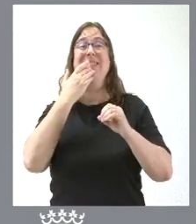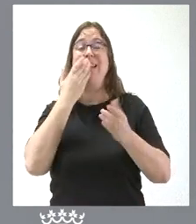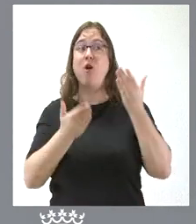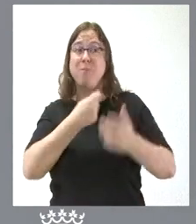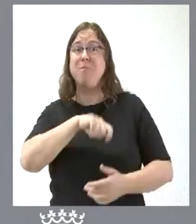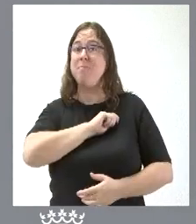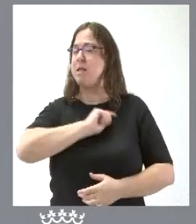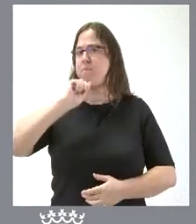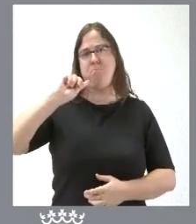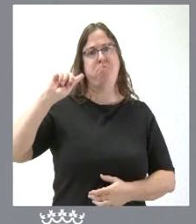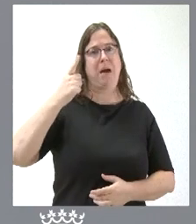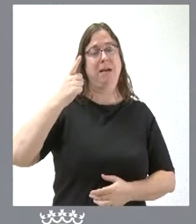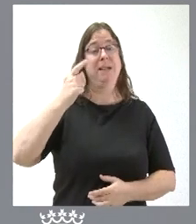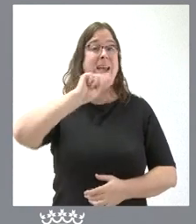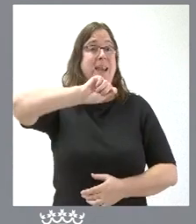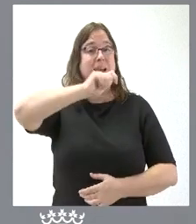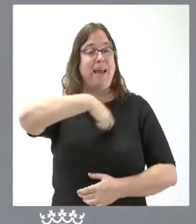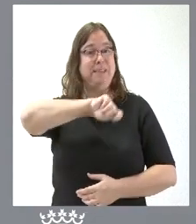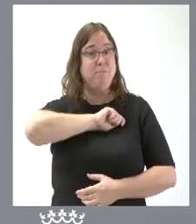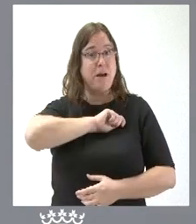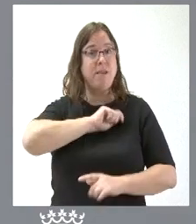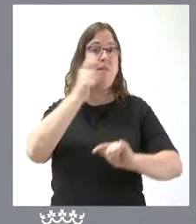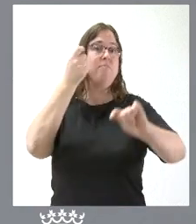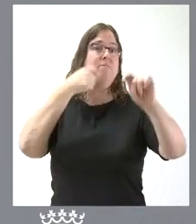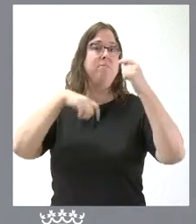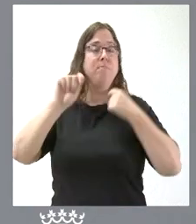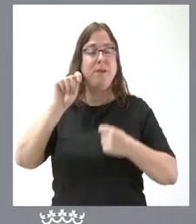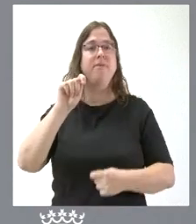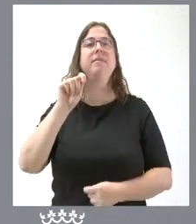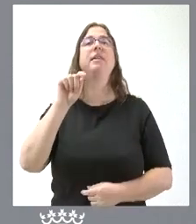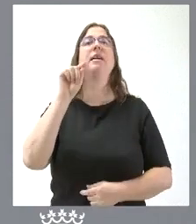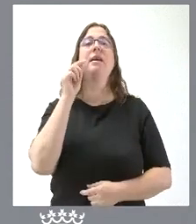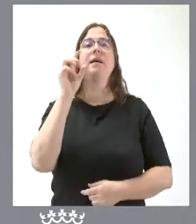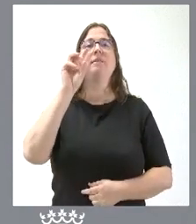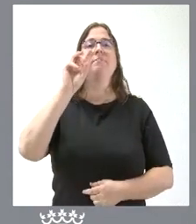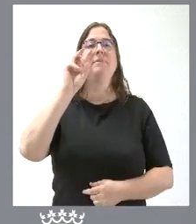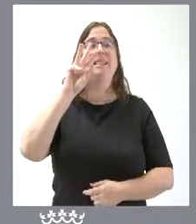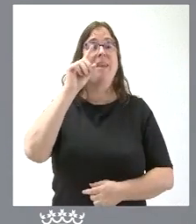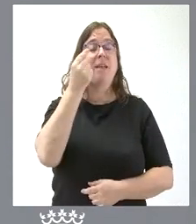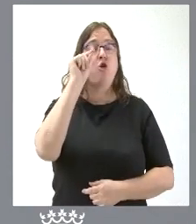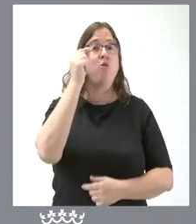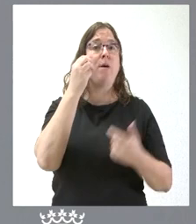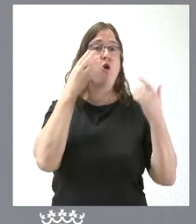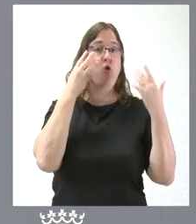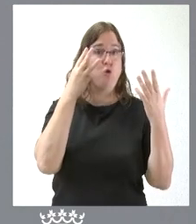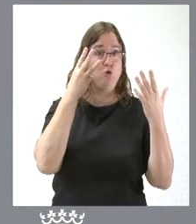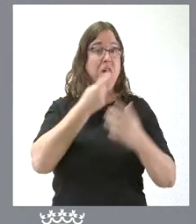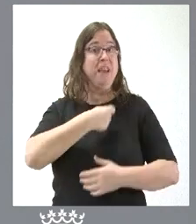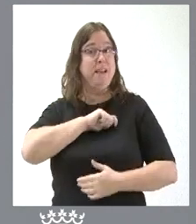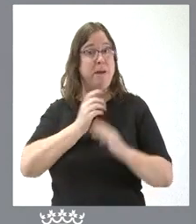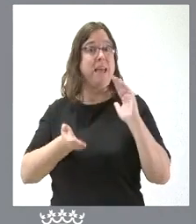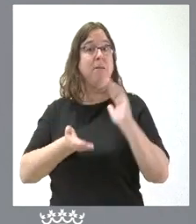estos ocho primeros meses. Si ustedes comparan, el crecimiento de Castilla y León fue el 13,8% frente a la media nacional del 1